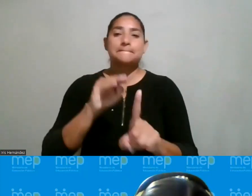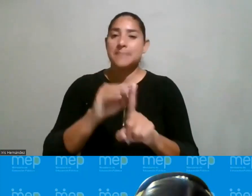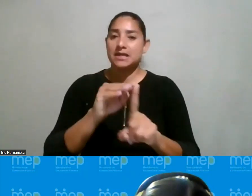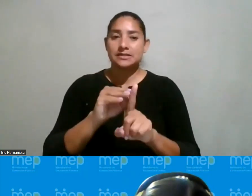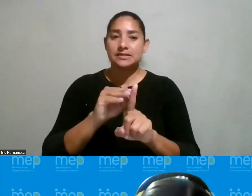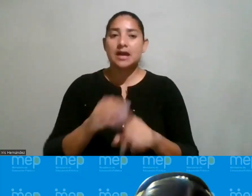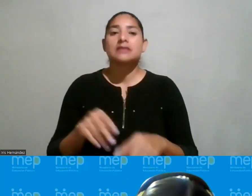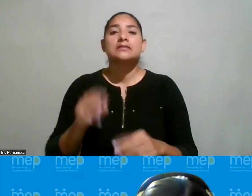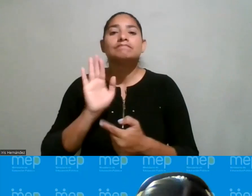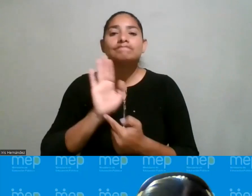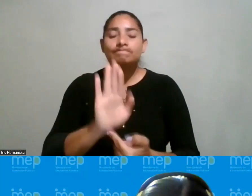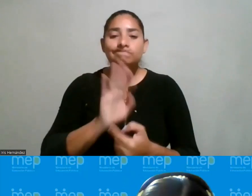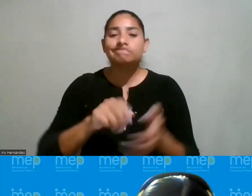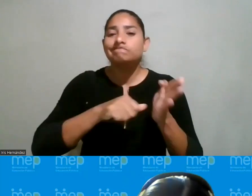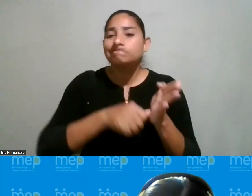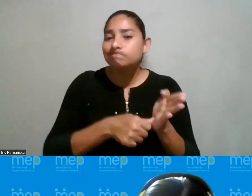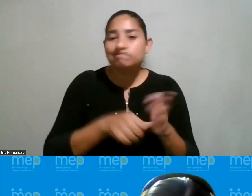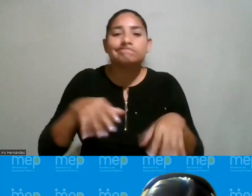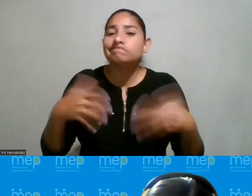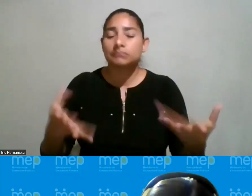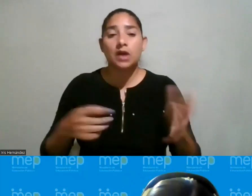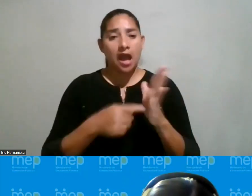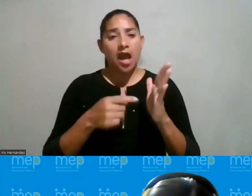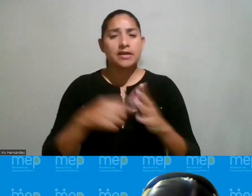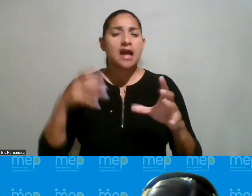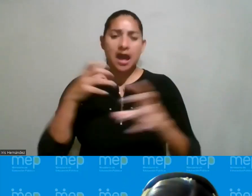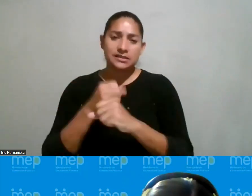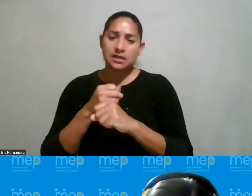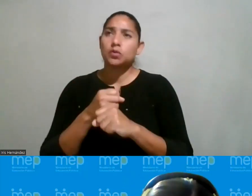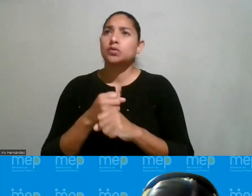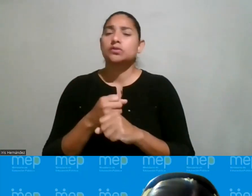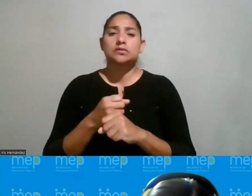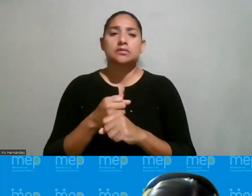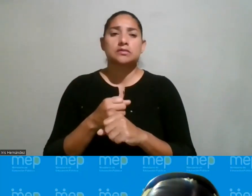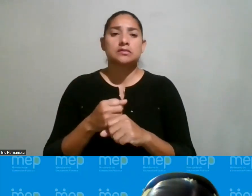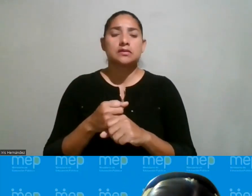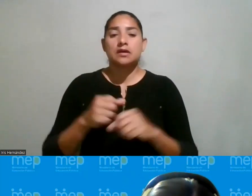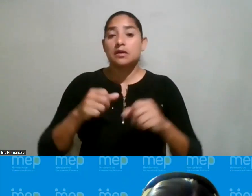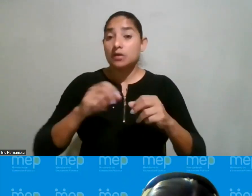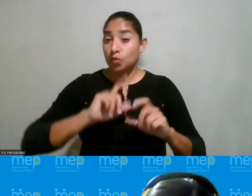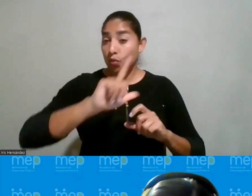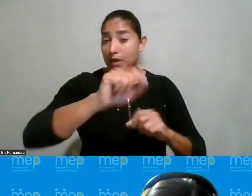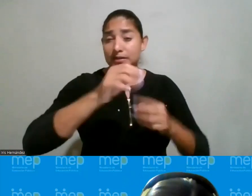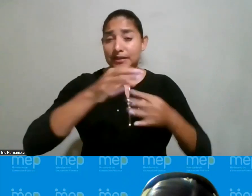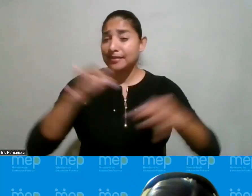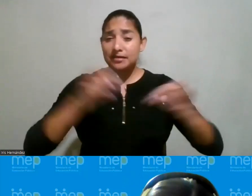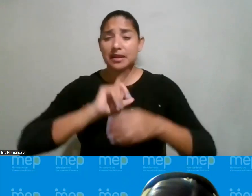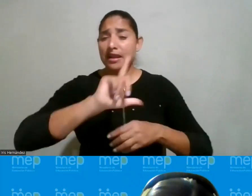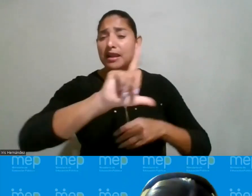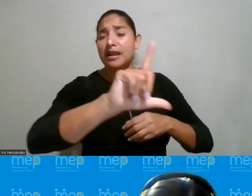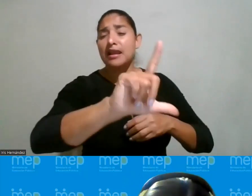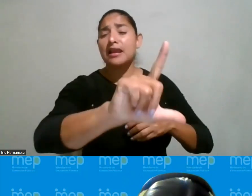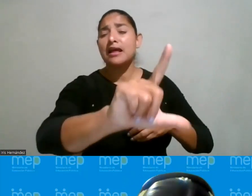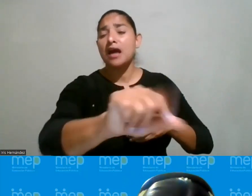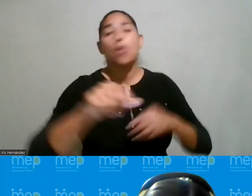medidas afirmativas a mí me llama la atención que a veces hacemos en regiones rurales talleres o incluso urbanas